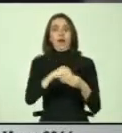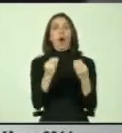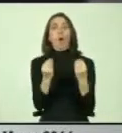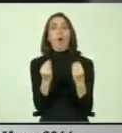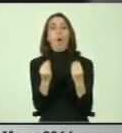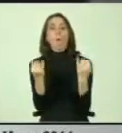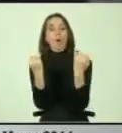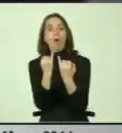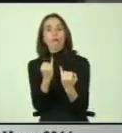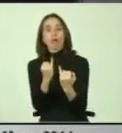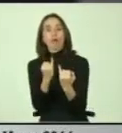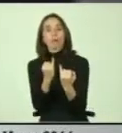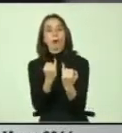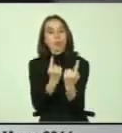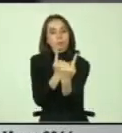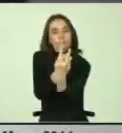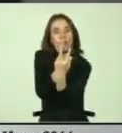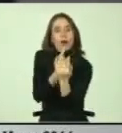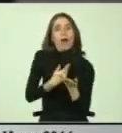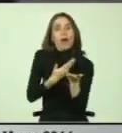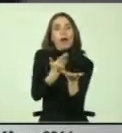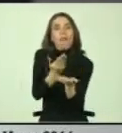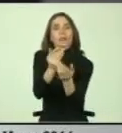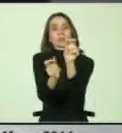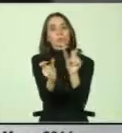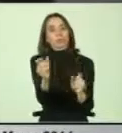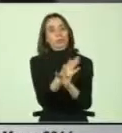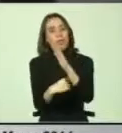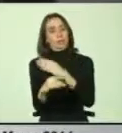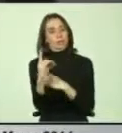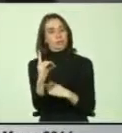forma como deben atender a las personas con discapacidad.